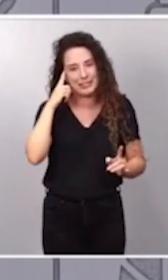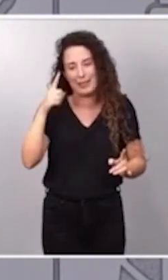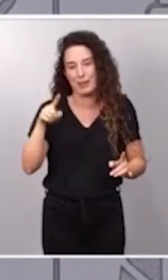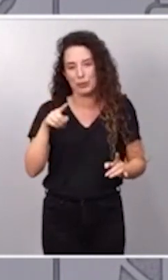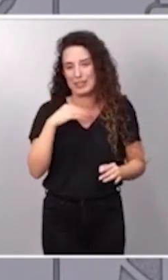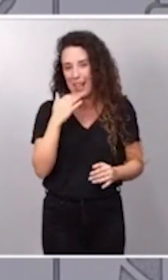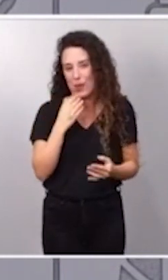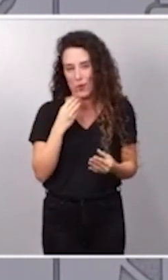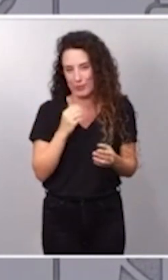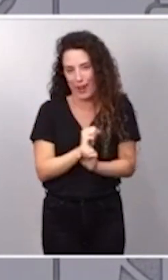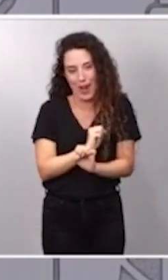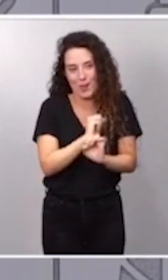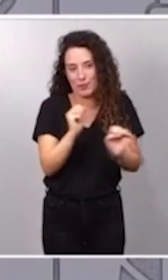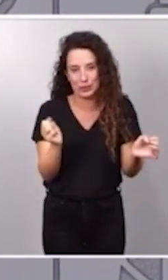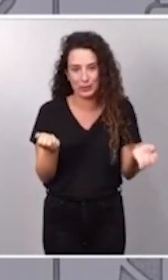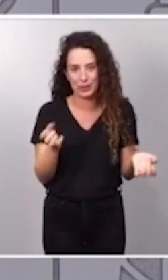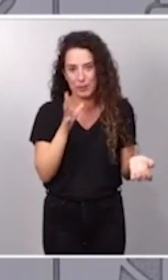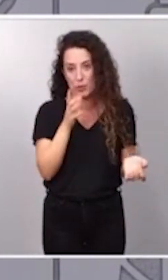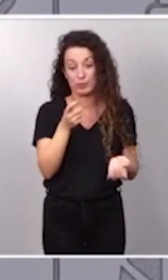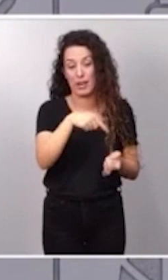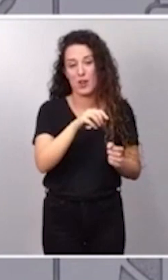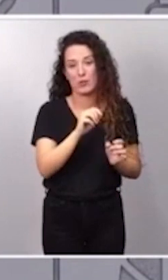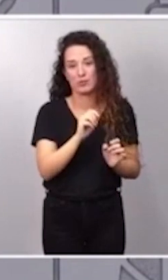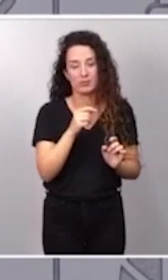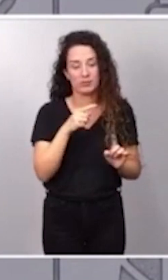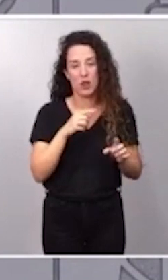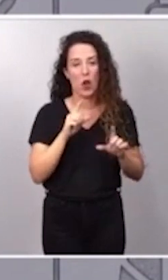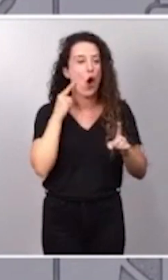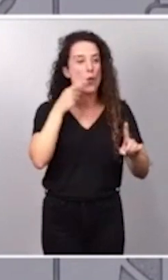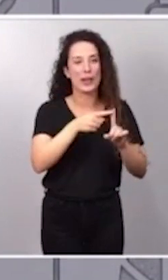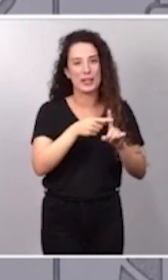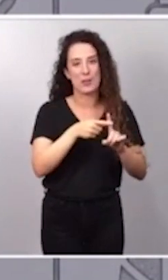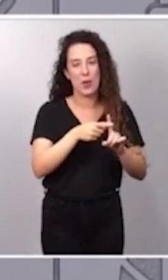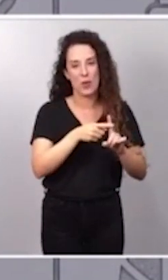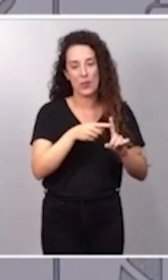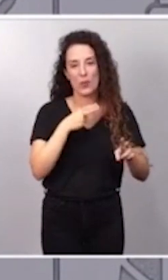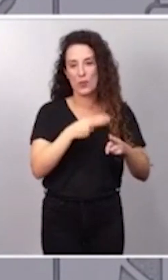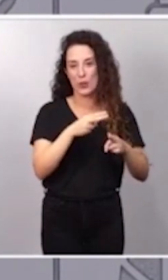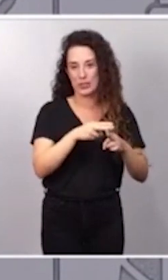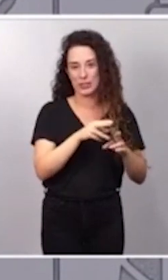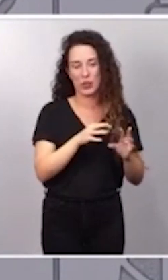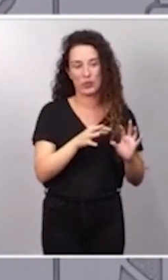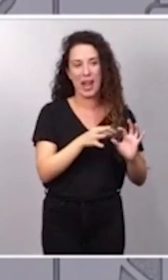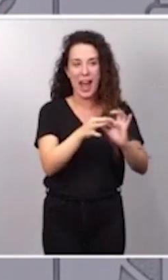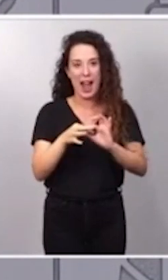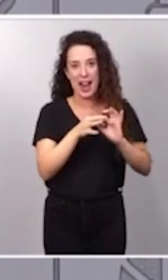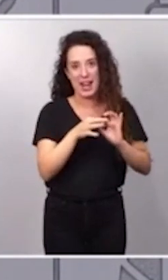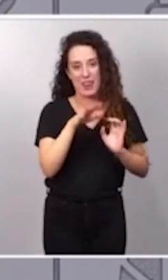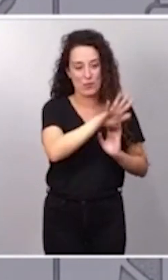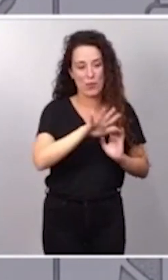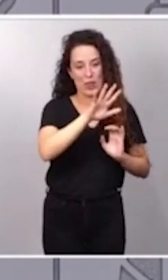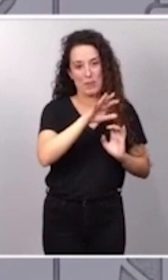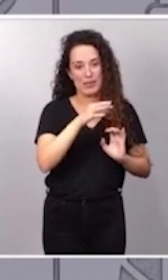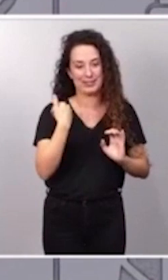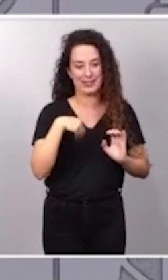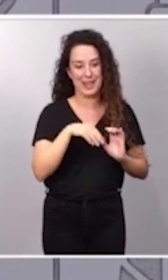considero fuera de lugar, conociendo cuáles son sus posiciones políticas y las alianzas territoriales y municipales que está haciendo